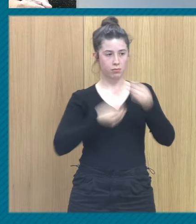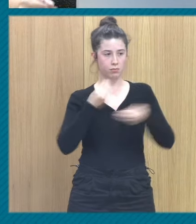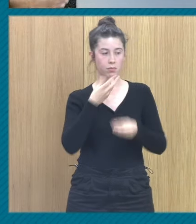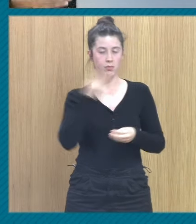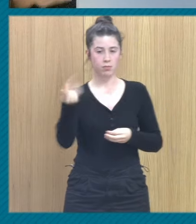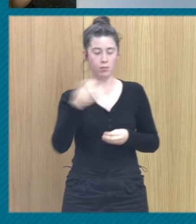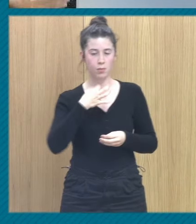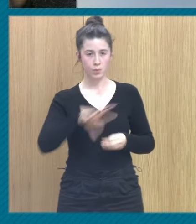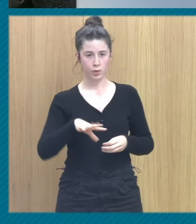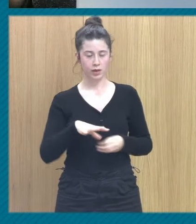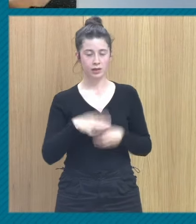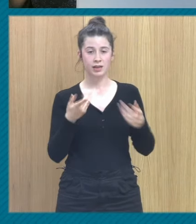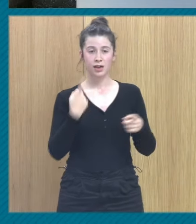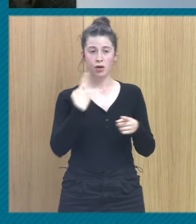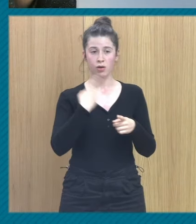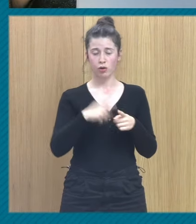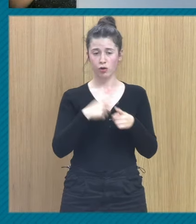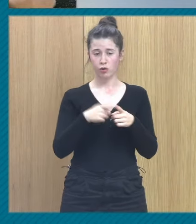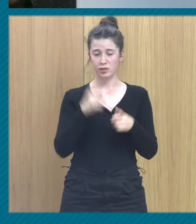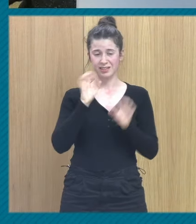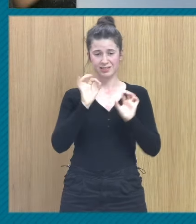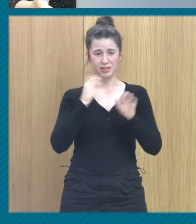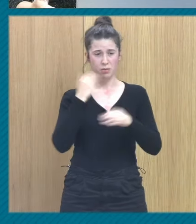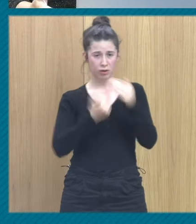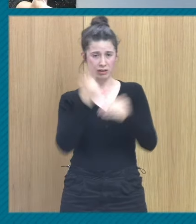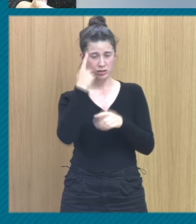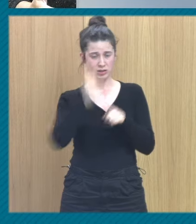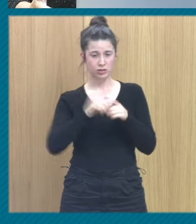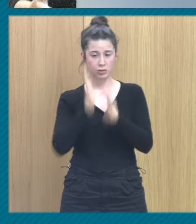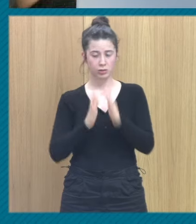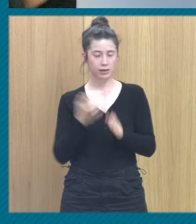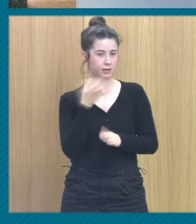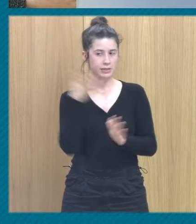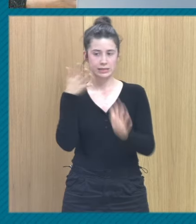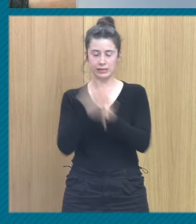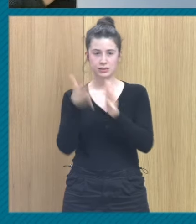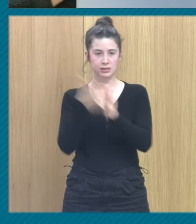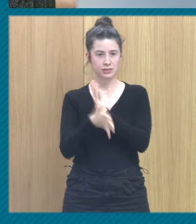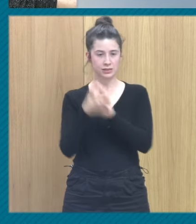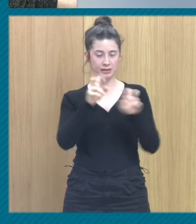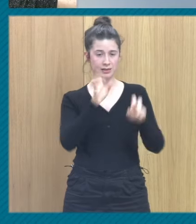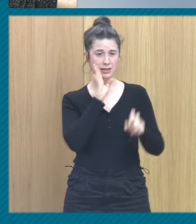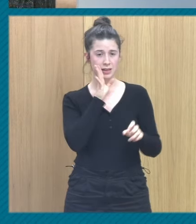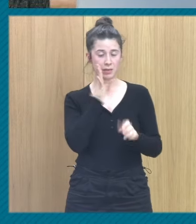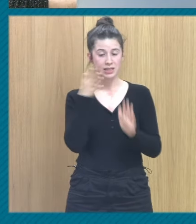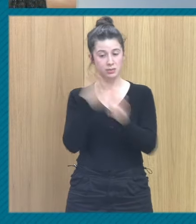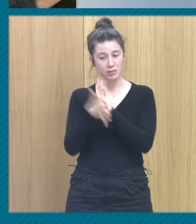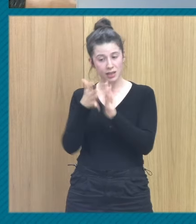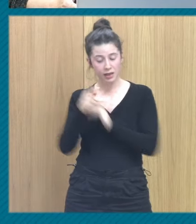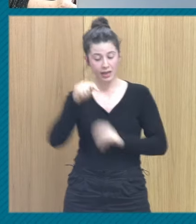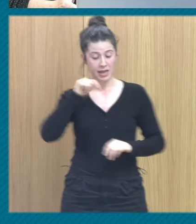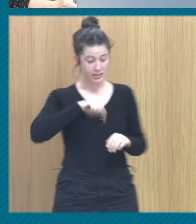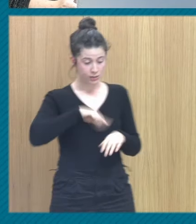entonces una de las cosas que hay que hacer en el proceso psicoterapéutico es explicarles esto y explicarles que se sienten culpables porque eso